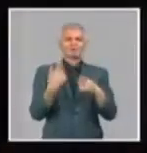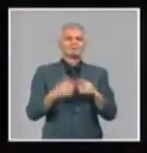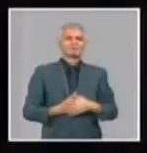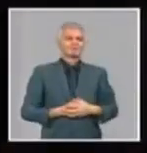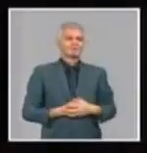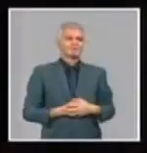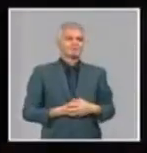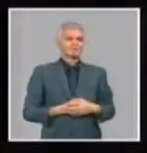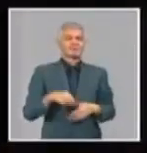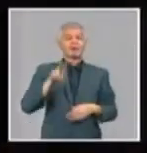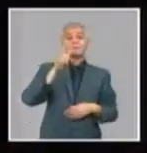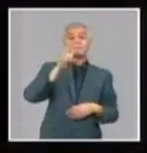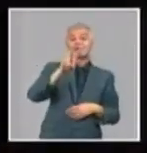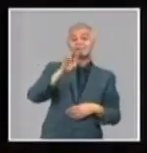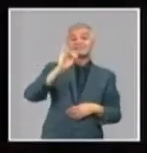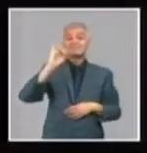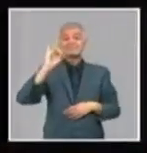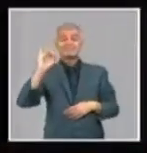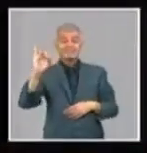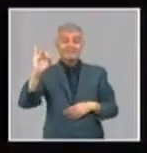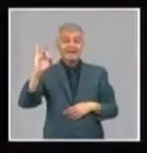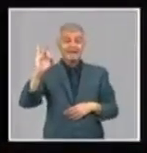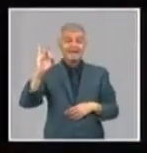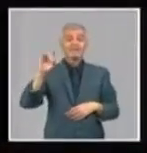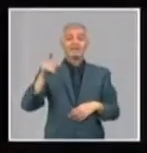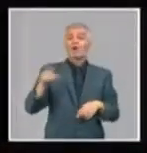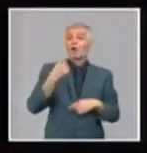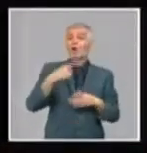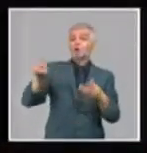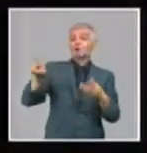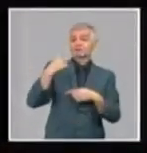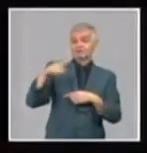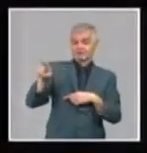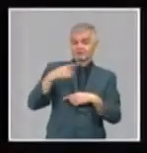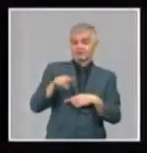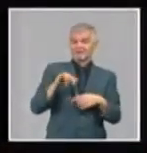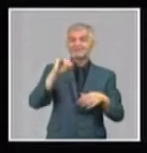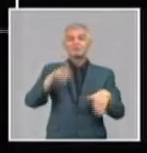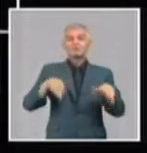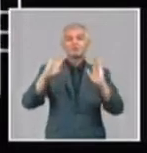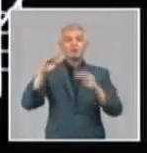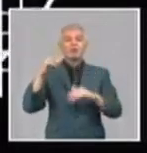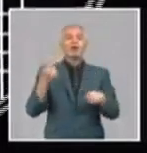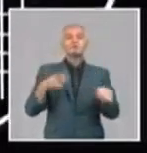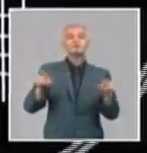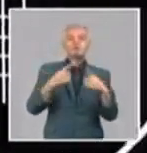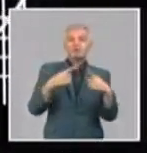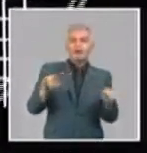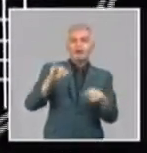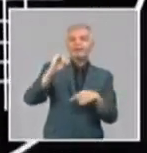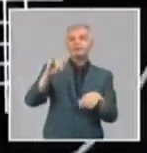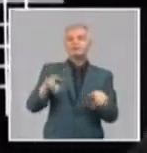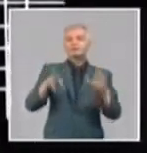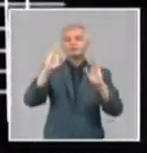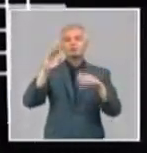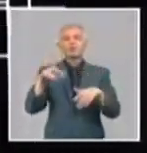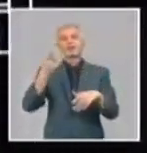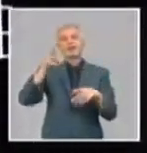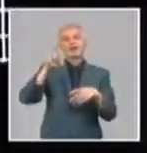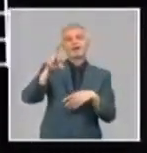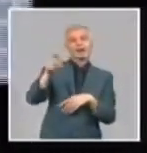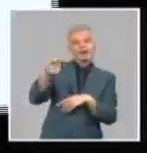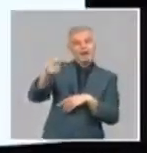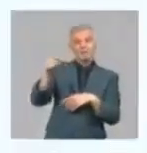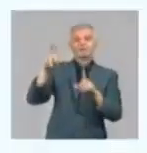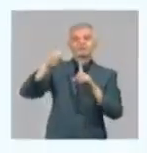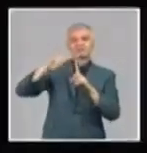27 conciertos transmitidos de forma online gracias a la alianza entre el Instituto de la Música, el Instituto Cubano de Radio y Televisión, las frecuencias del canal